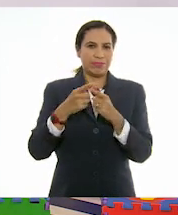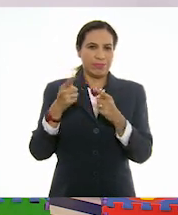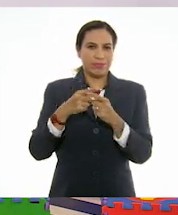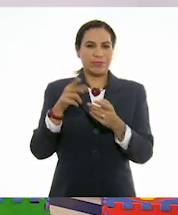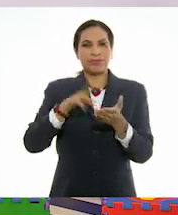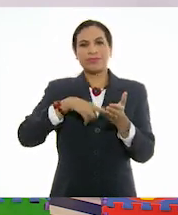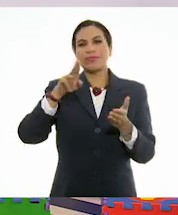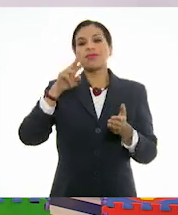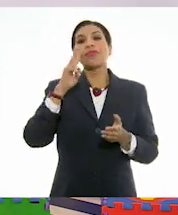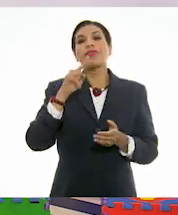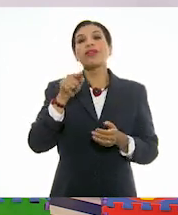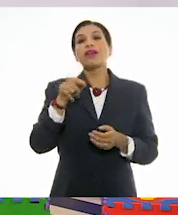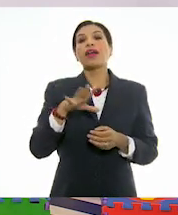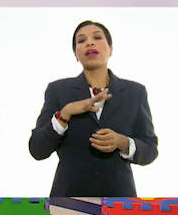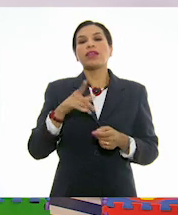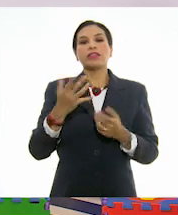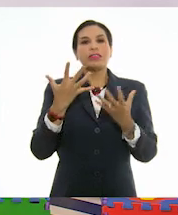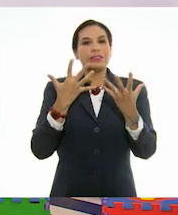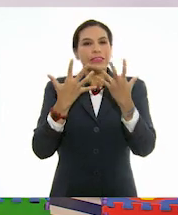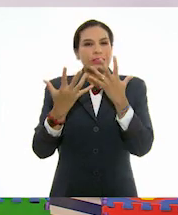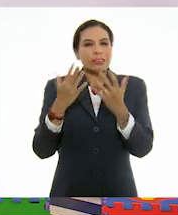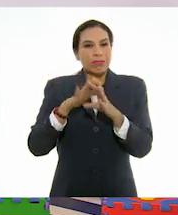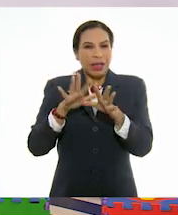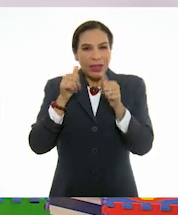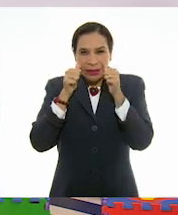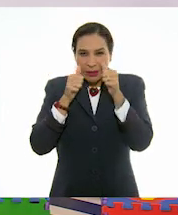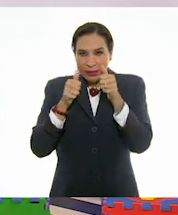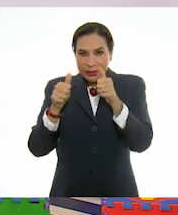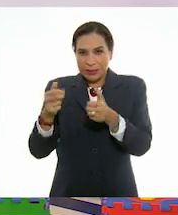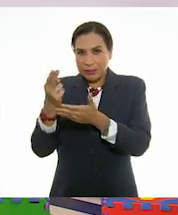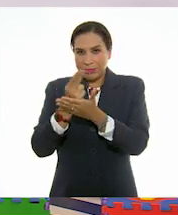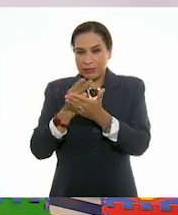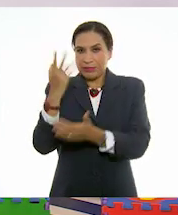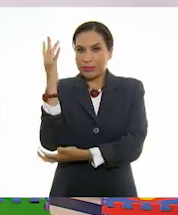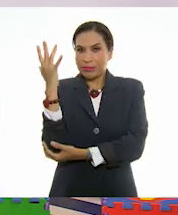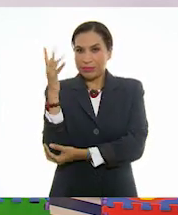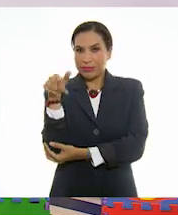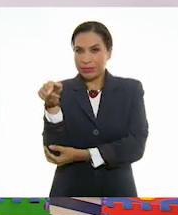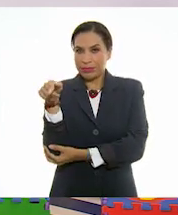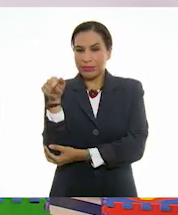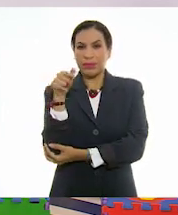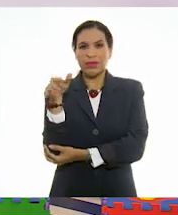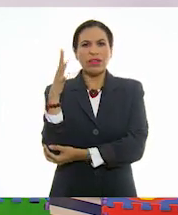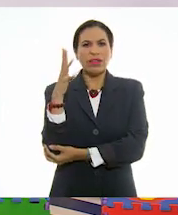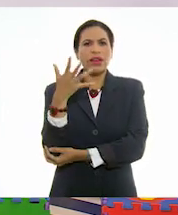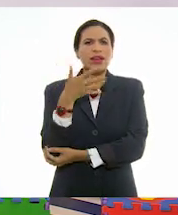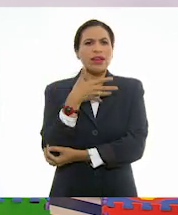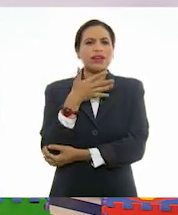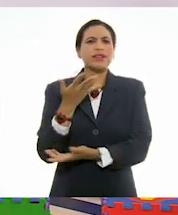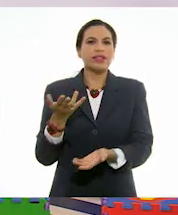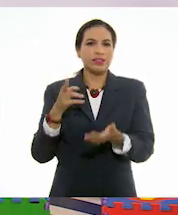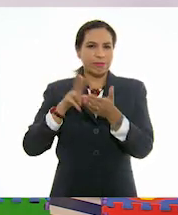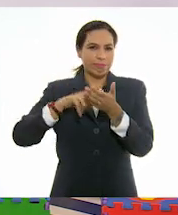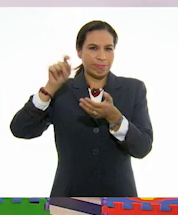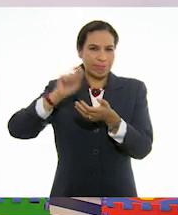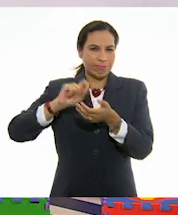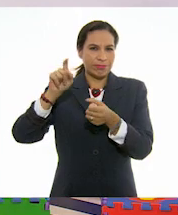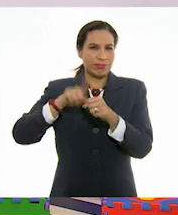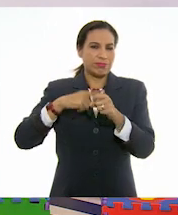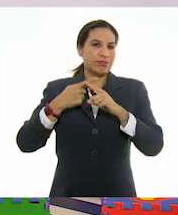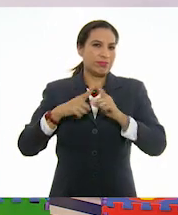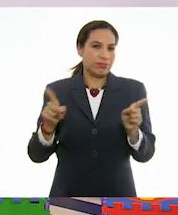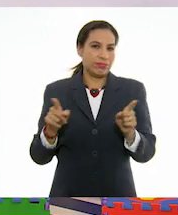bueno, pues él nos mostró qué es el énfasis, porque dibujó ahí un árbol y el cual pintó de manera